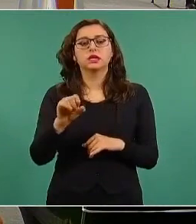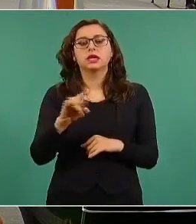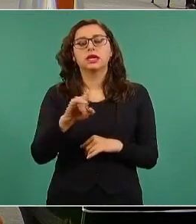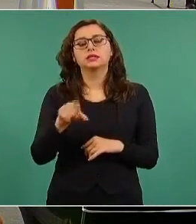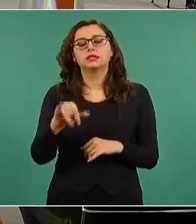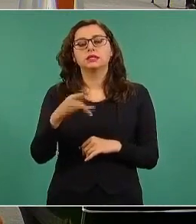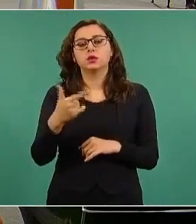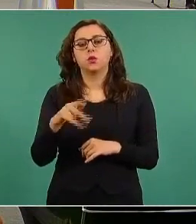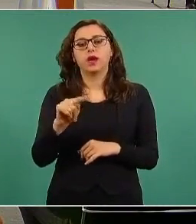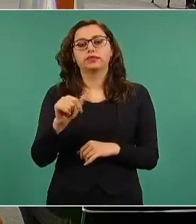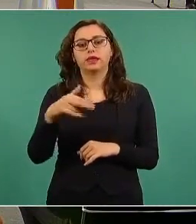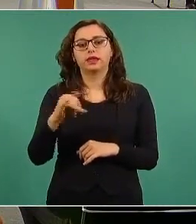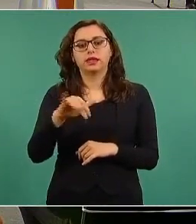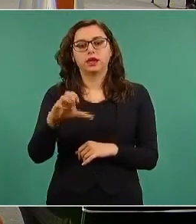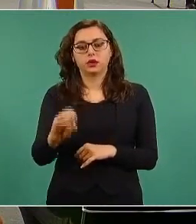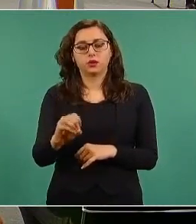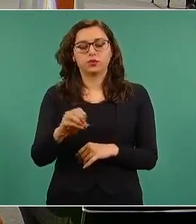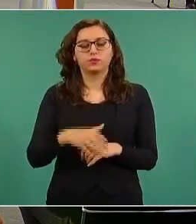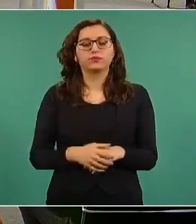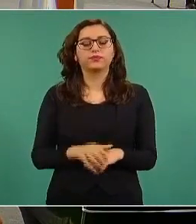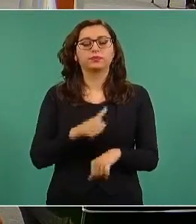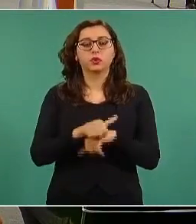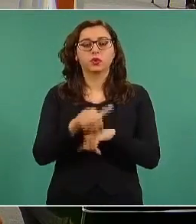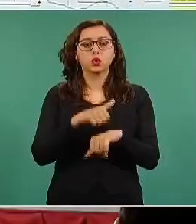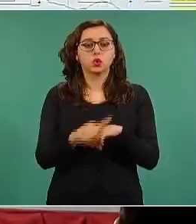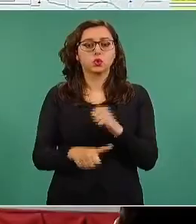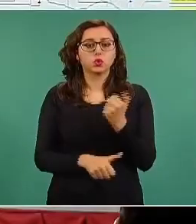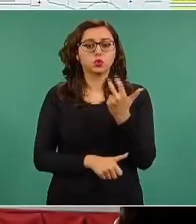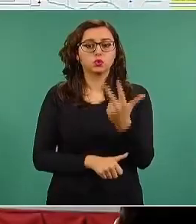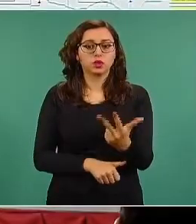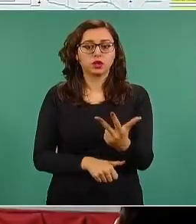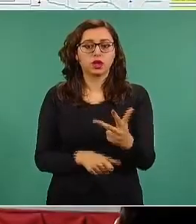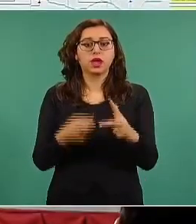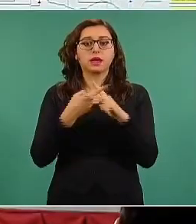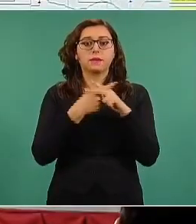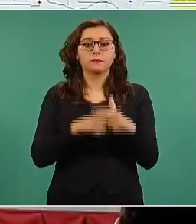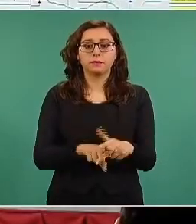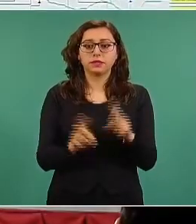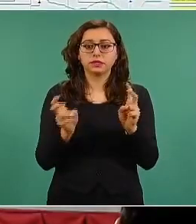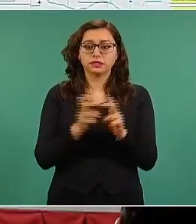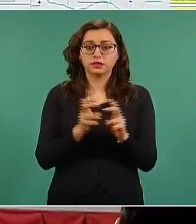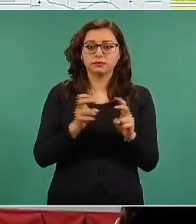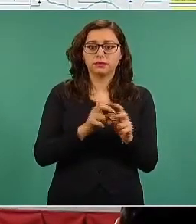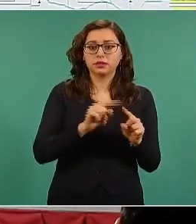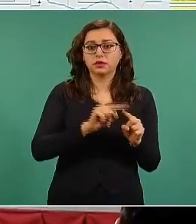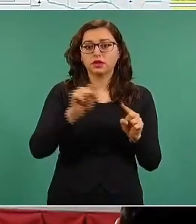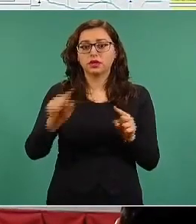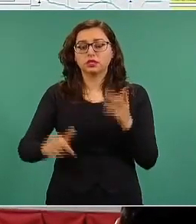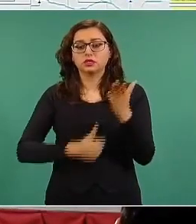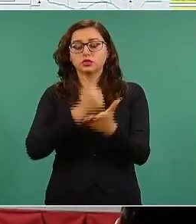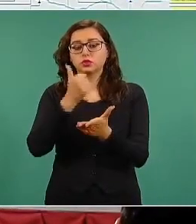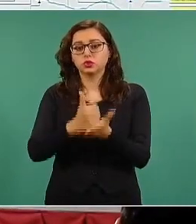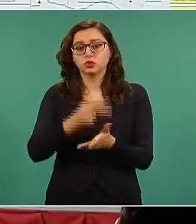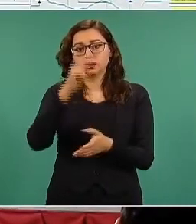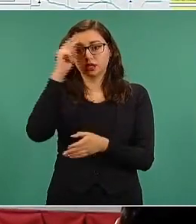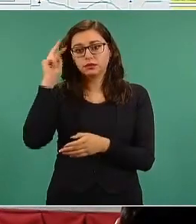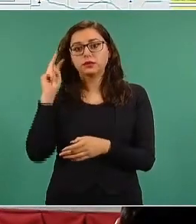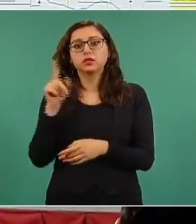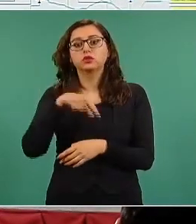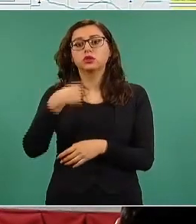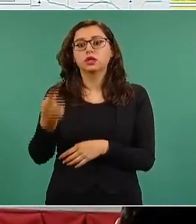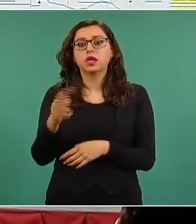La ruta número 8, la empezamos en Tampico, luego Ciudad Victoria, Reynosa y